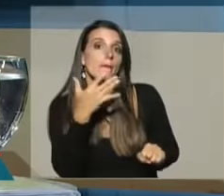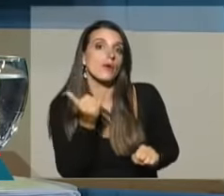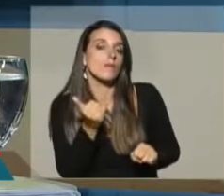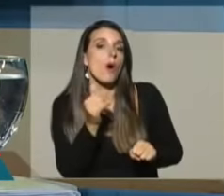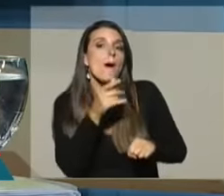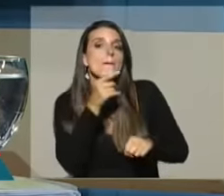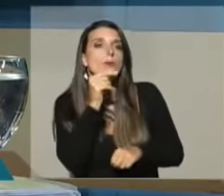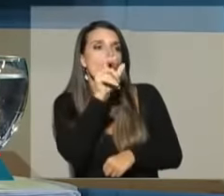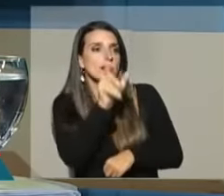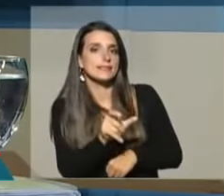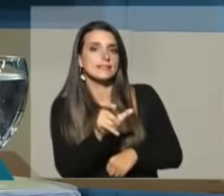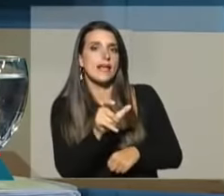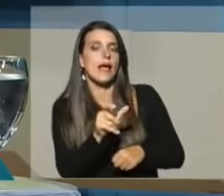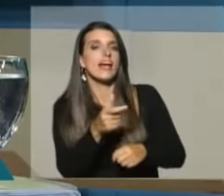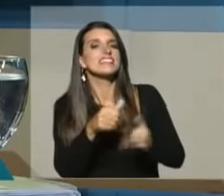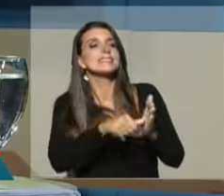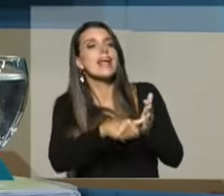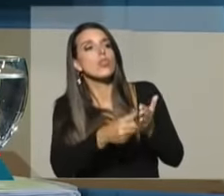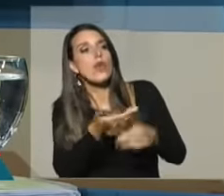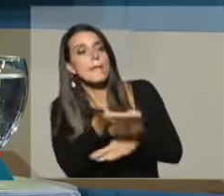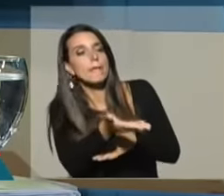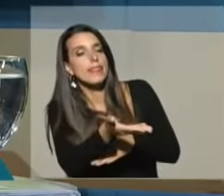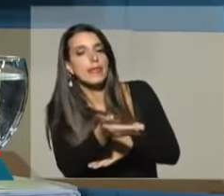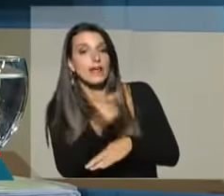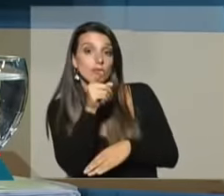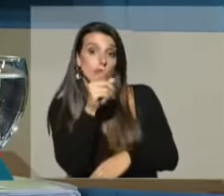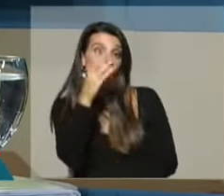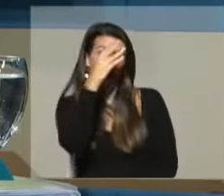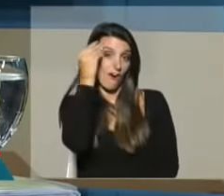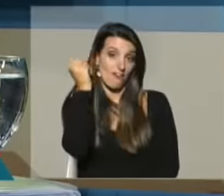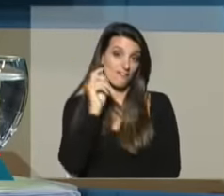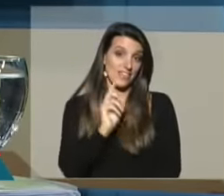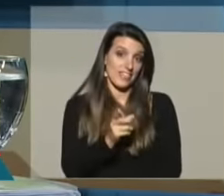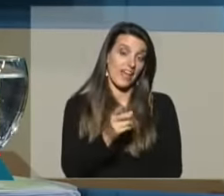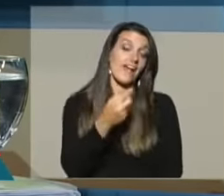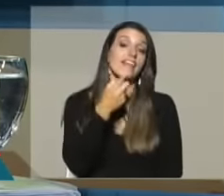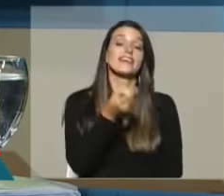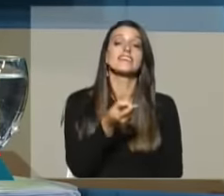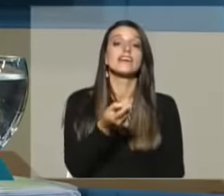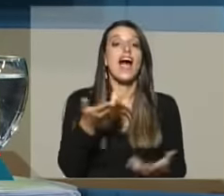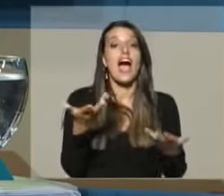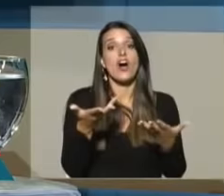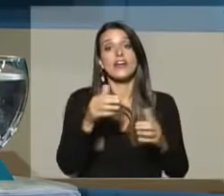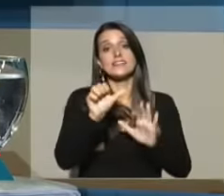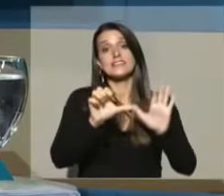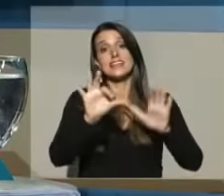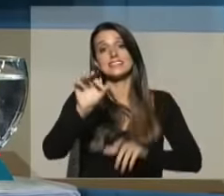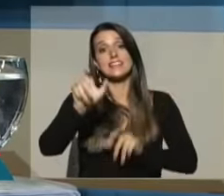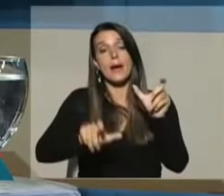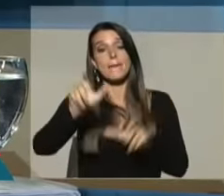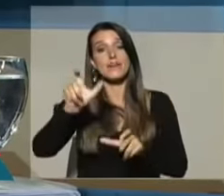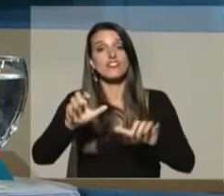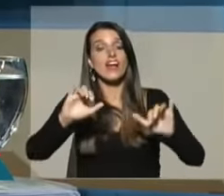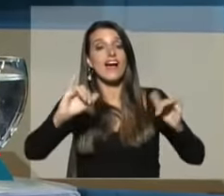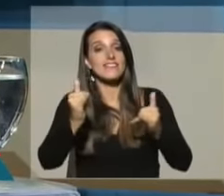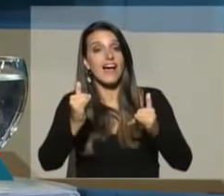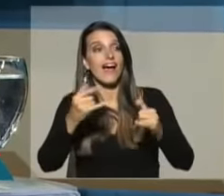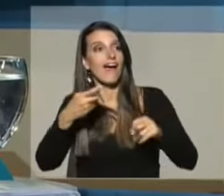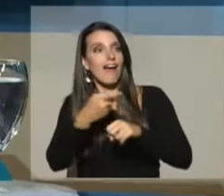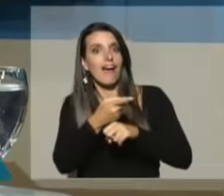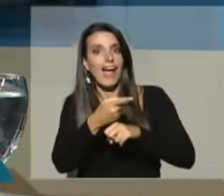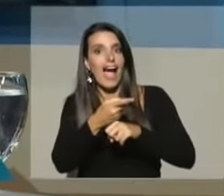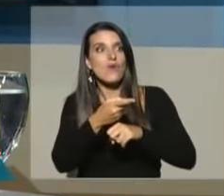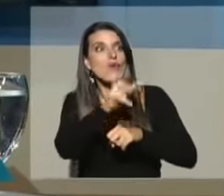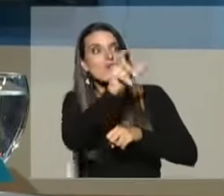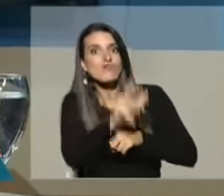policía solicite la cédula, lo que él se olvida de decir es que hay hoy 600 personas imputadas gracias a eso,